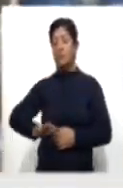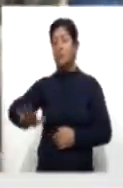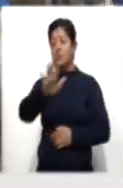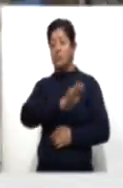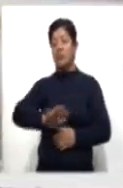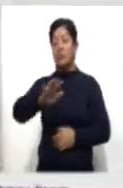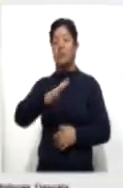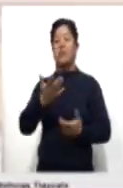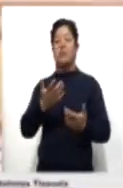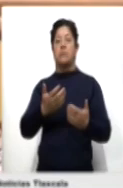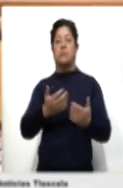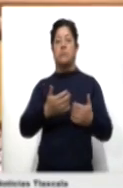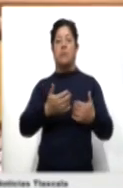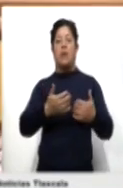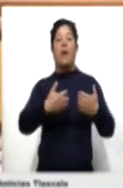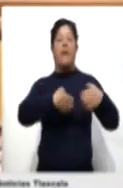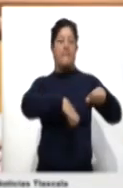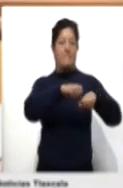parques industriales.